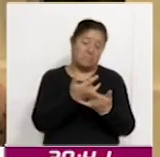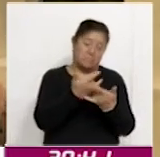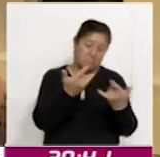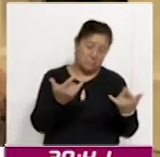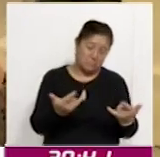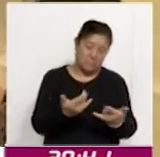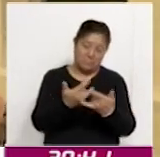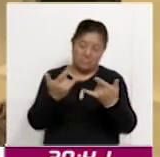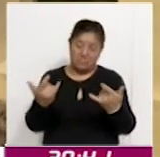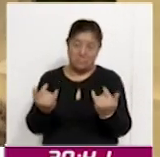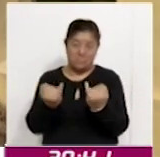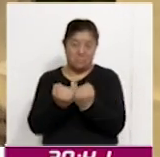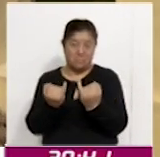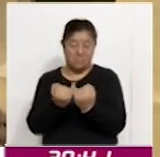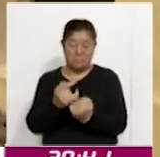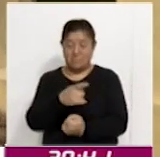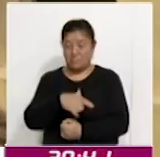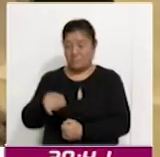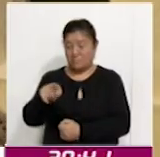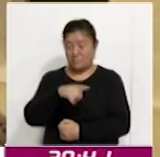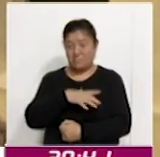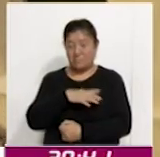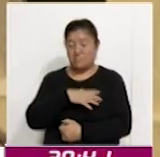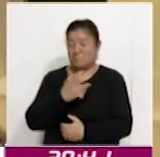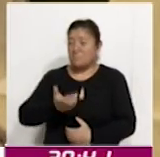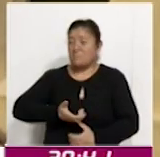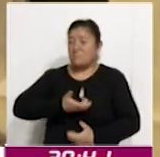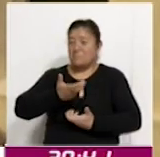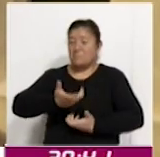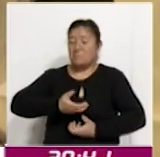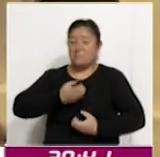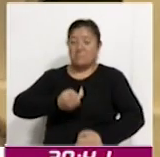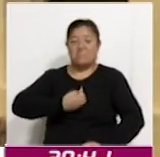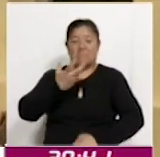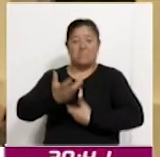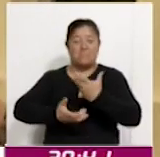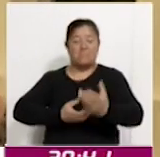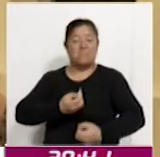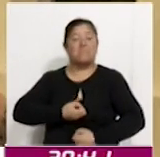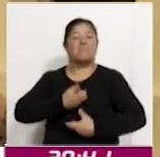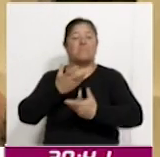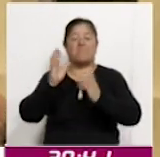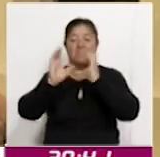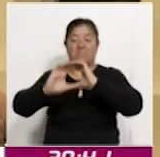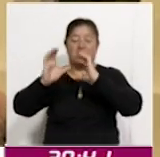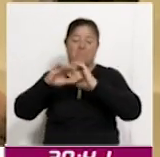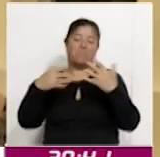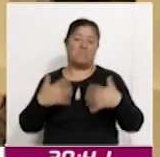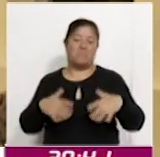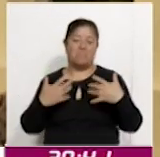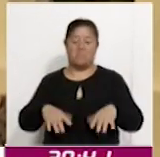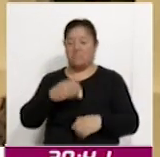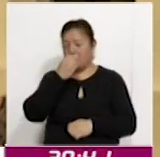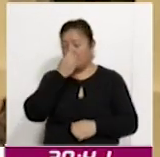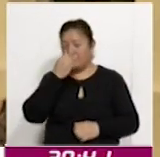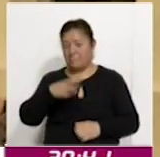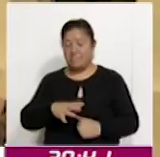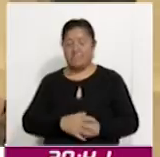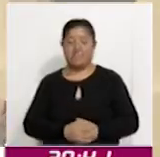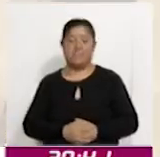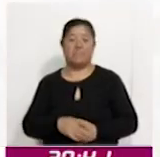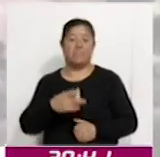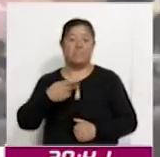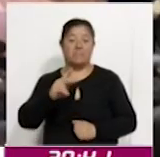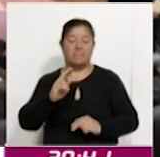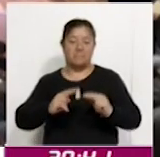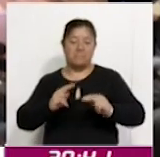pero también aparte la forma de interpretar las melodías es algo que debemos estar muy atentos en cuanto a la evaluación y calificación, pero en general es un muy buen